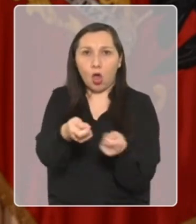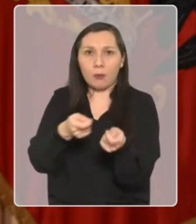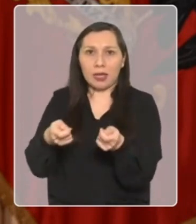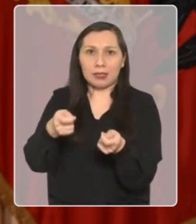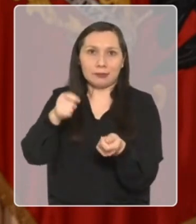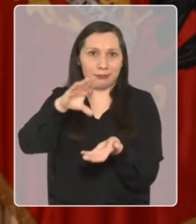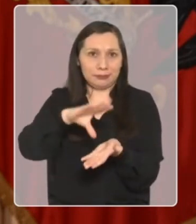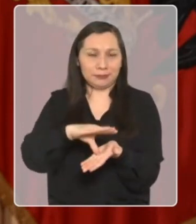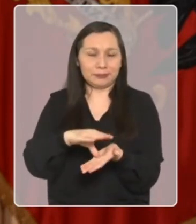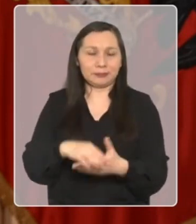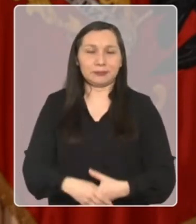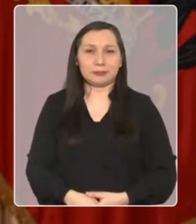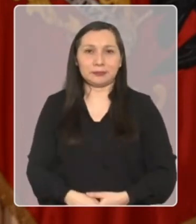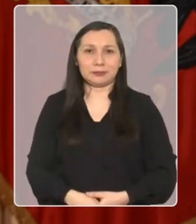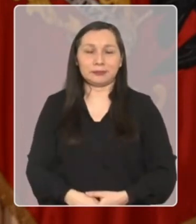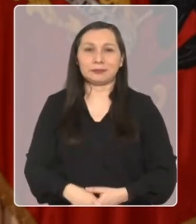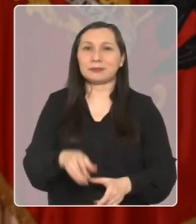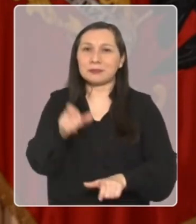turismo y el comercio local.